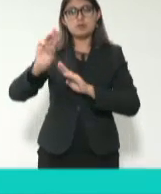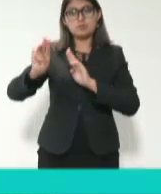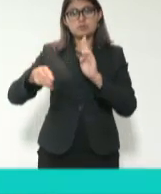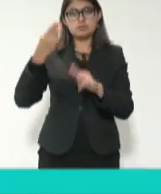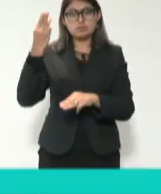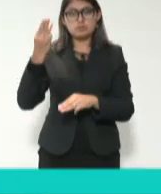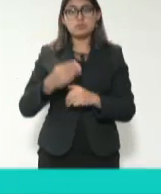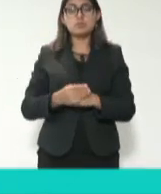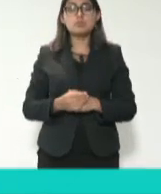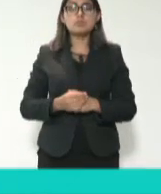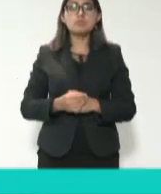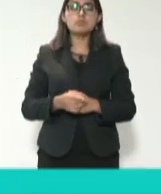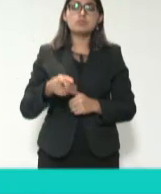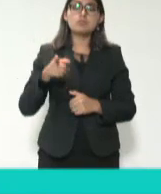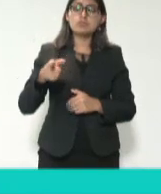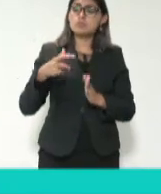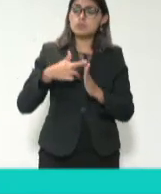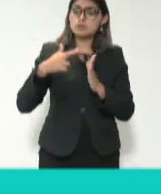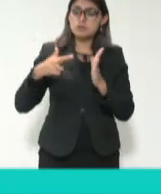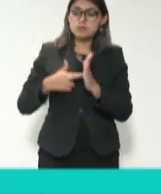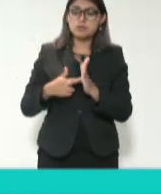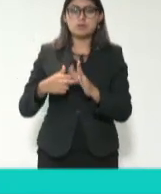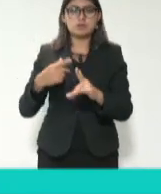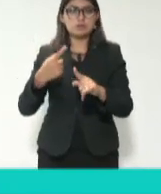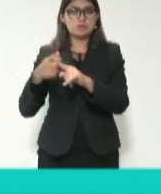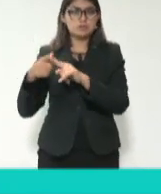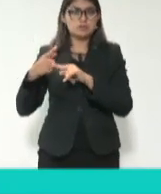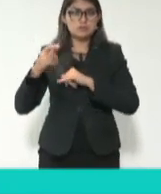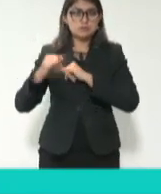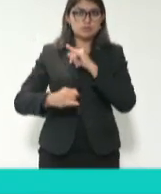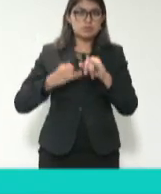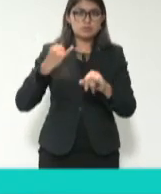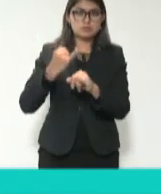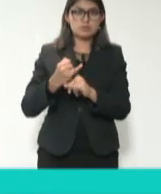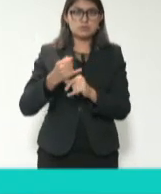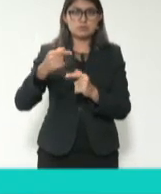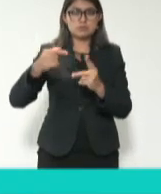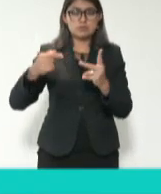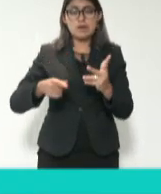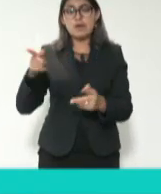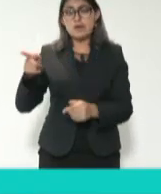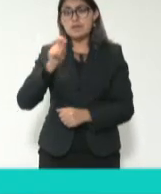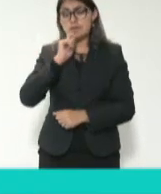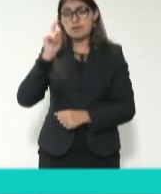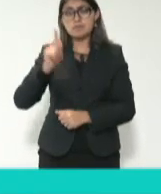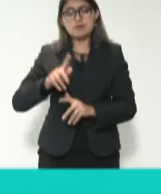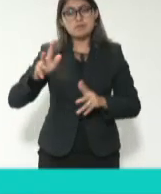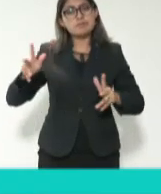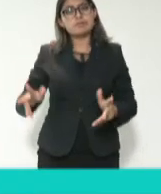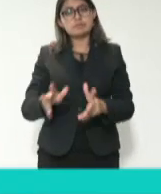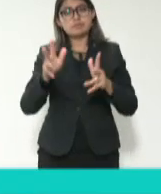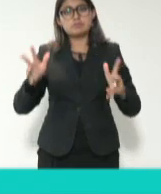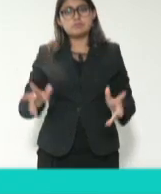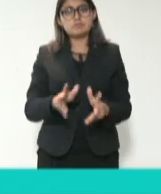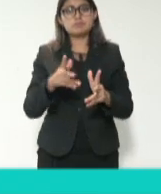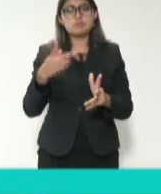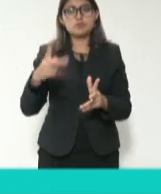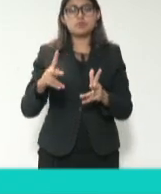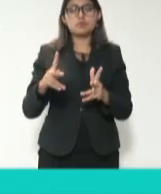relativos a normas internacionales de contabilidad del sector público. También impulsó la red